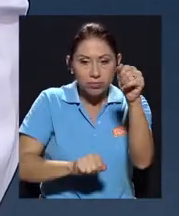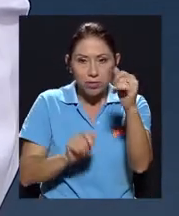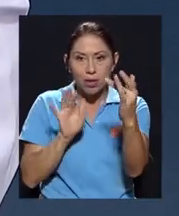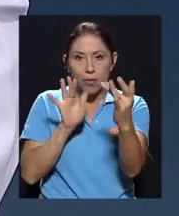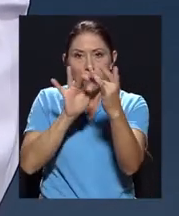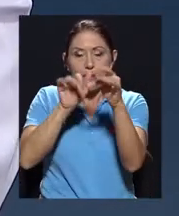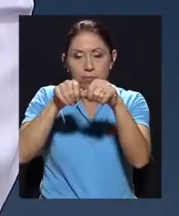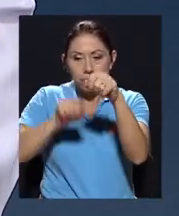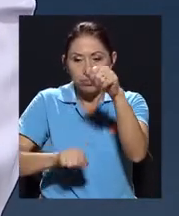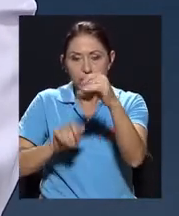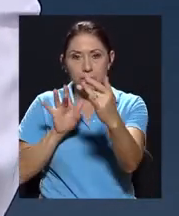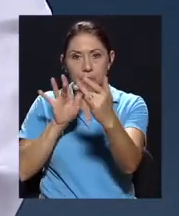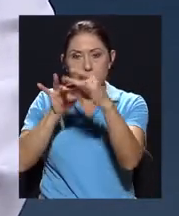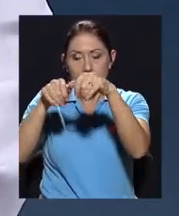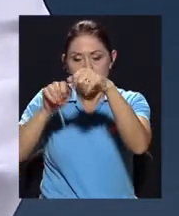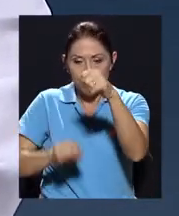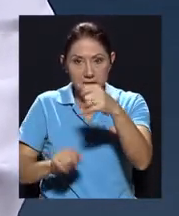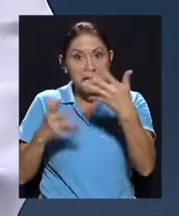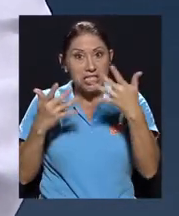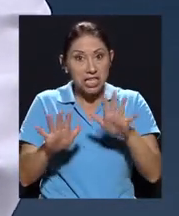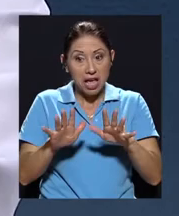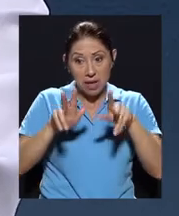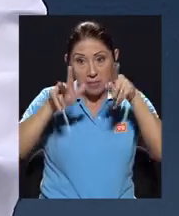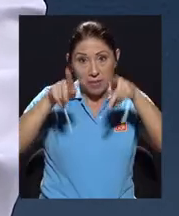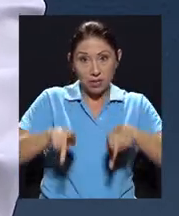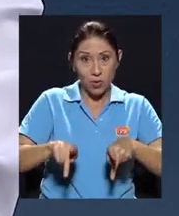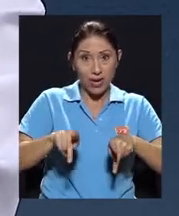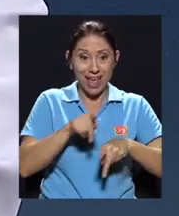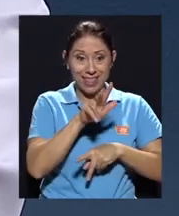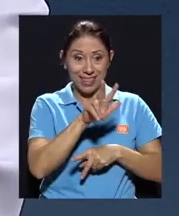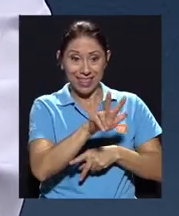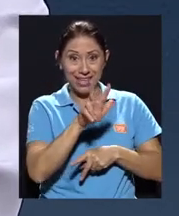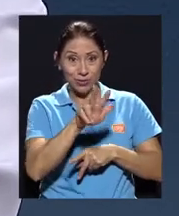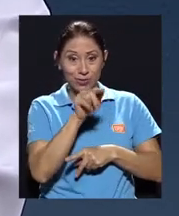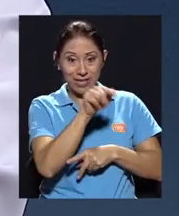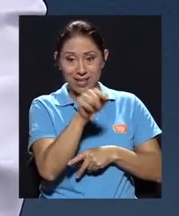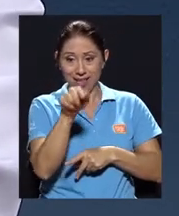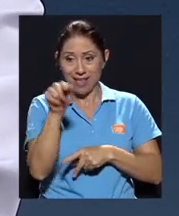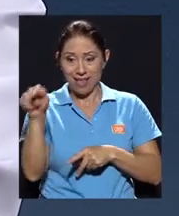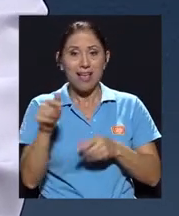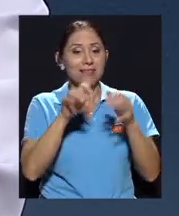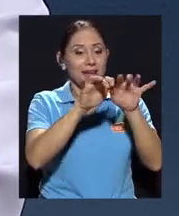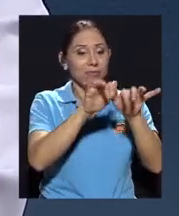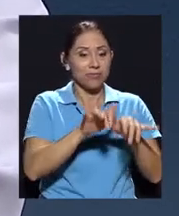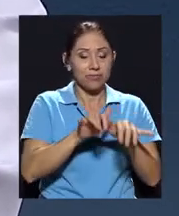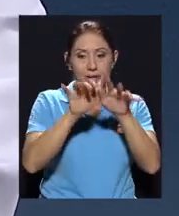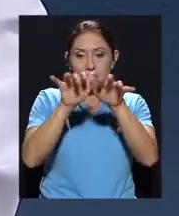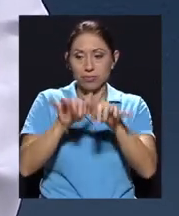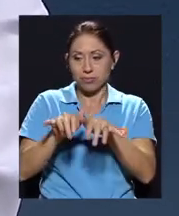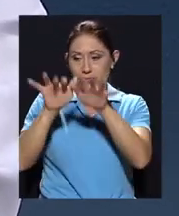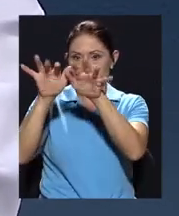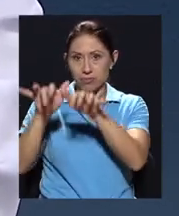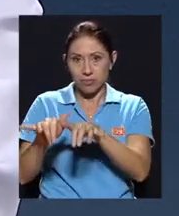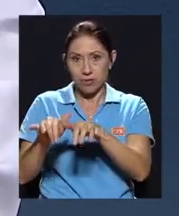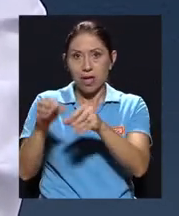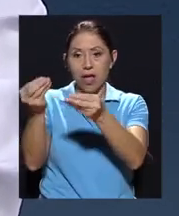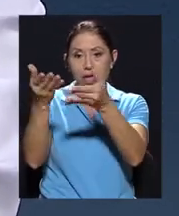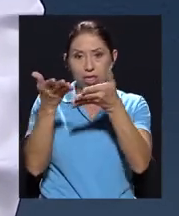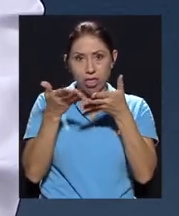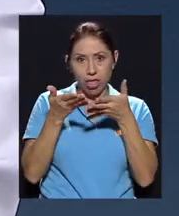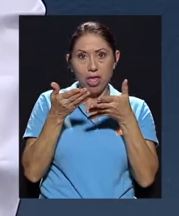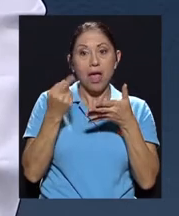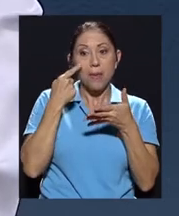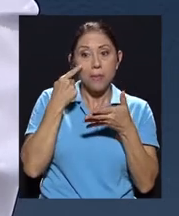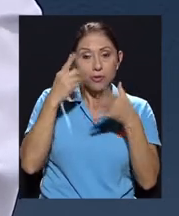el candidato o la candidata llena su 3 de 3, eso nos emite a nosotros un informe de respuestas que son revisadas por la